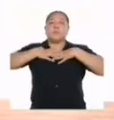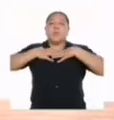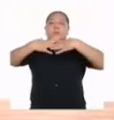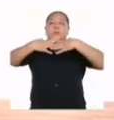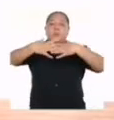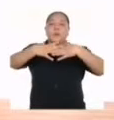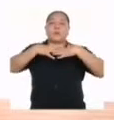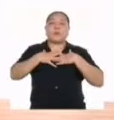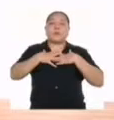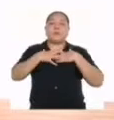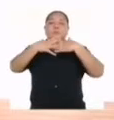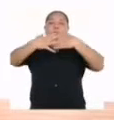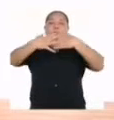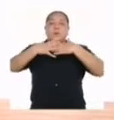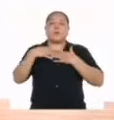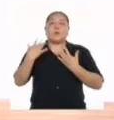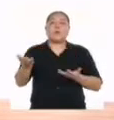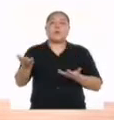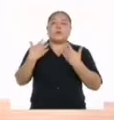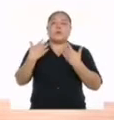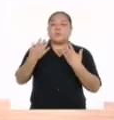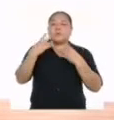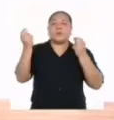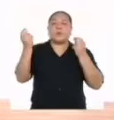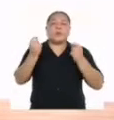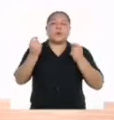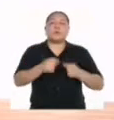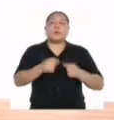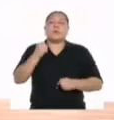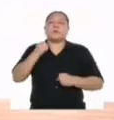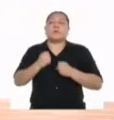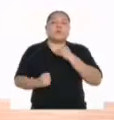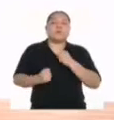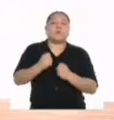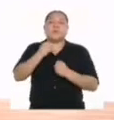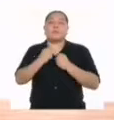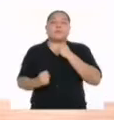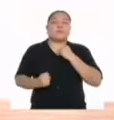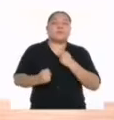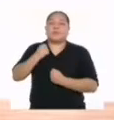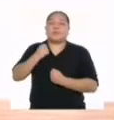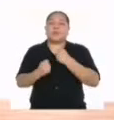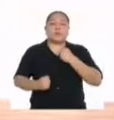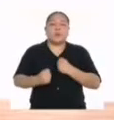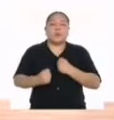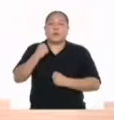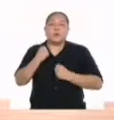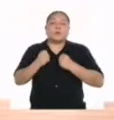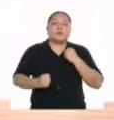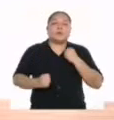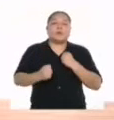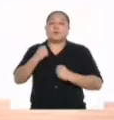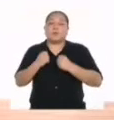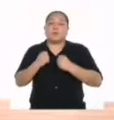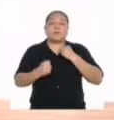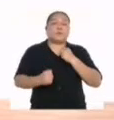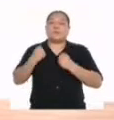vamos a aumentar la intensidad, ahí Aumentamos la intensidad, muy bien,